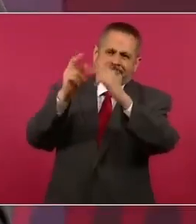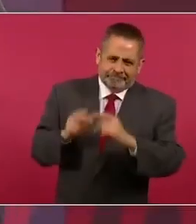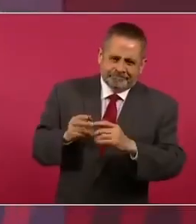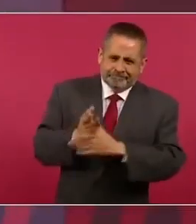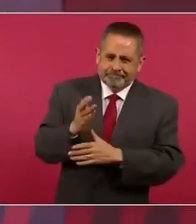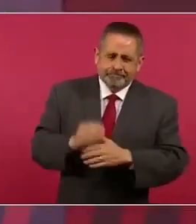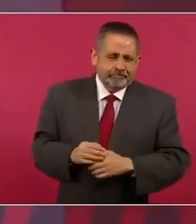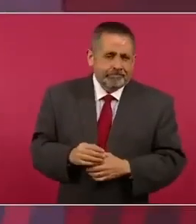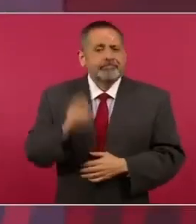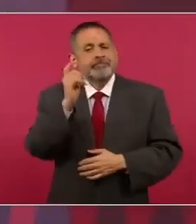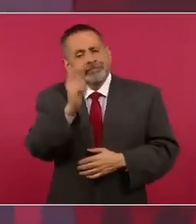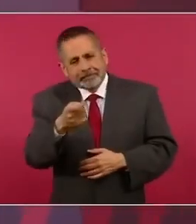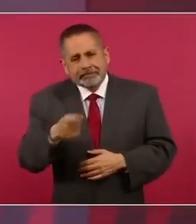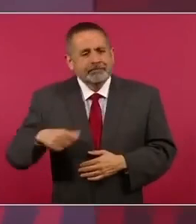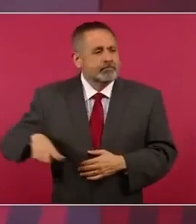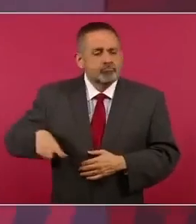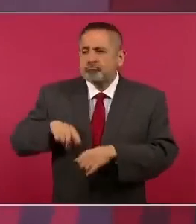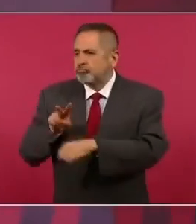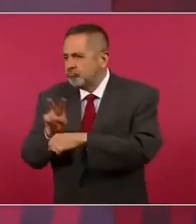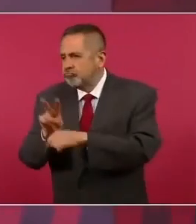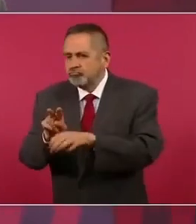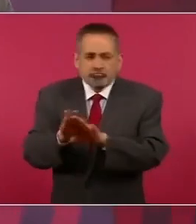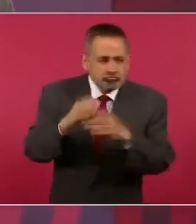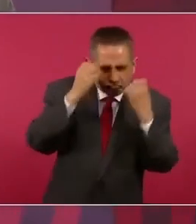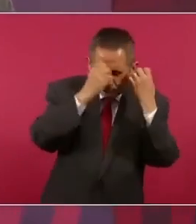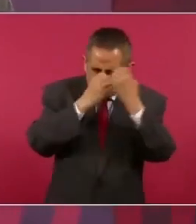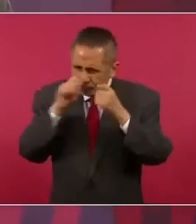claro que un fifí un aspirante a fifí